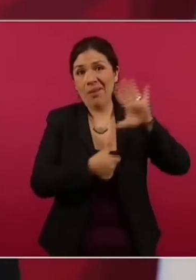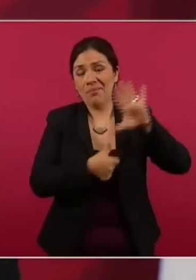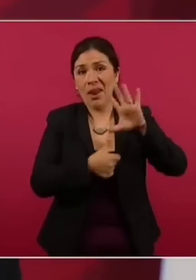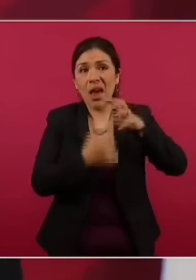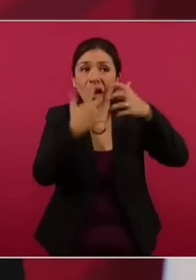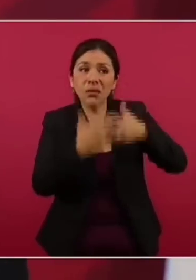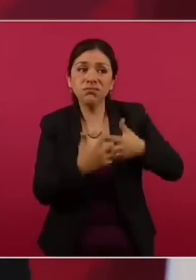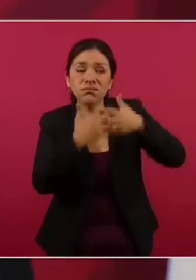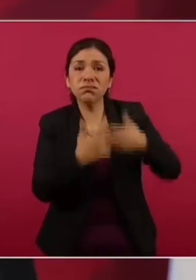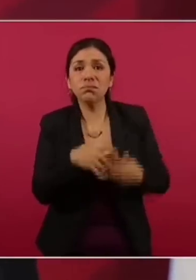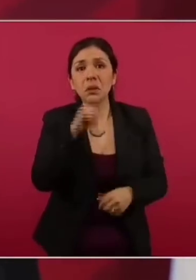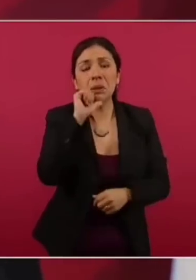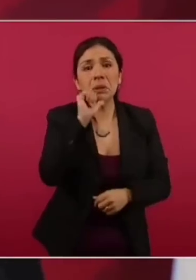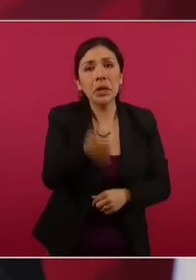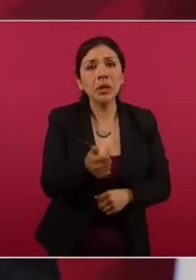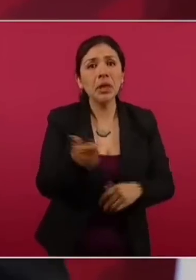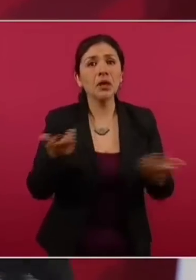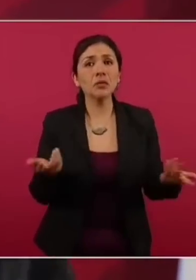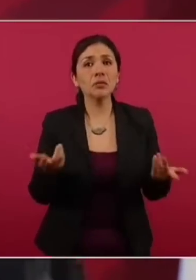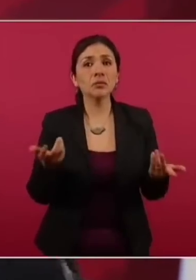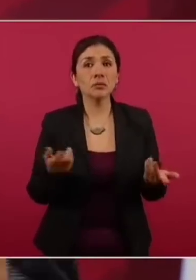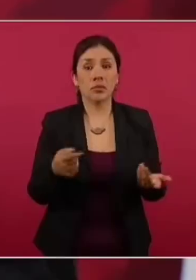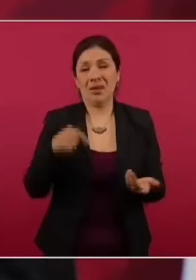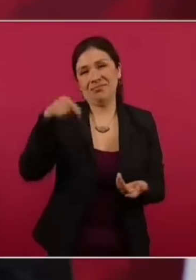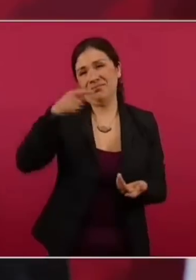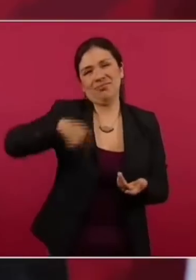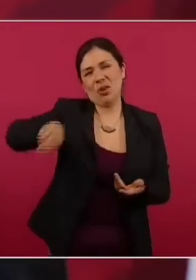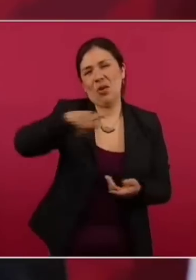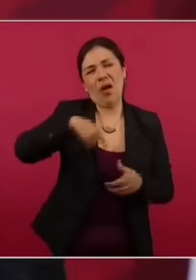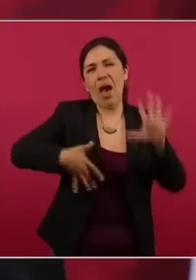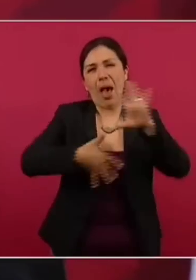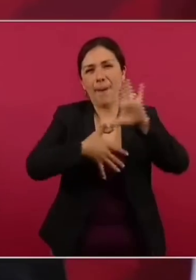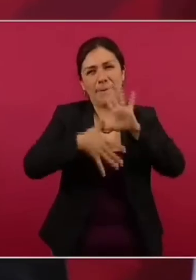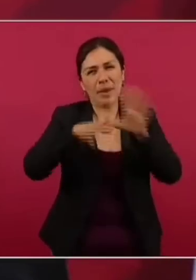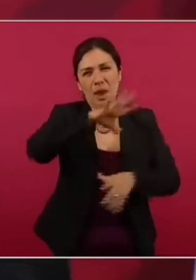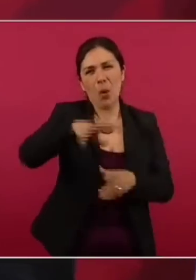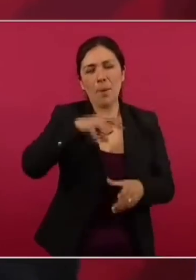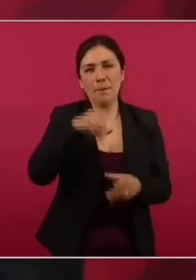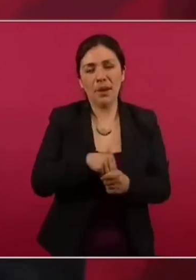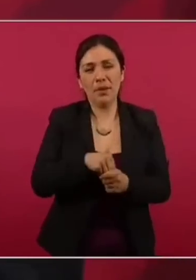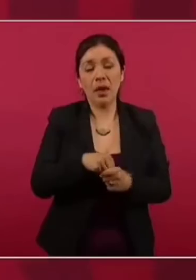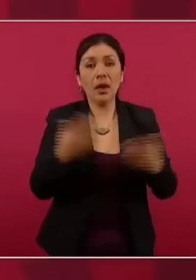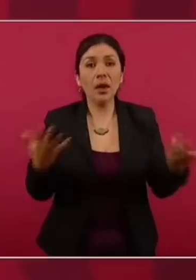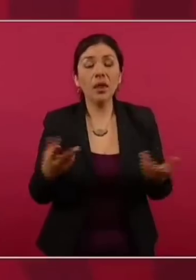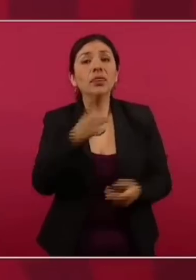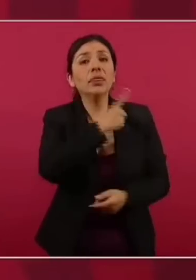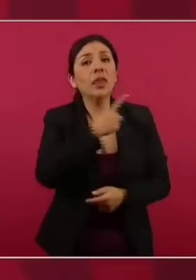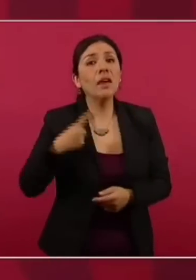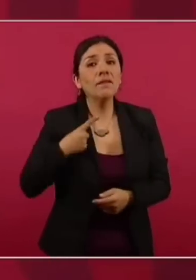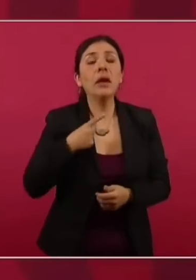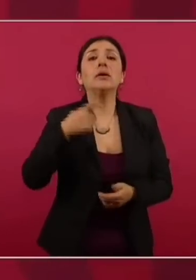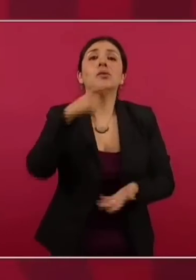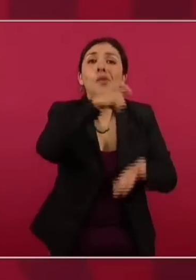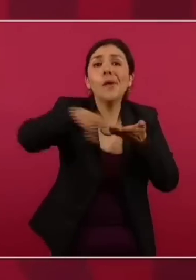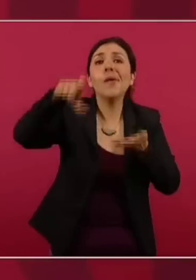ni en América en general, todo se tiene que comprar,